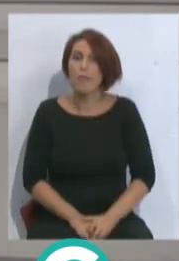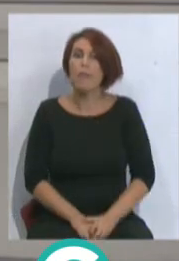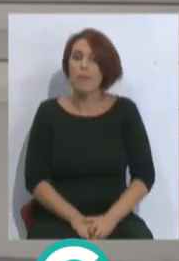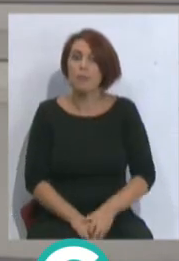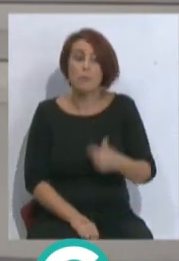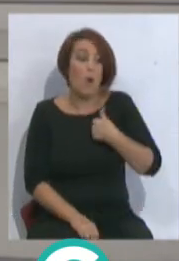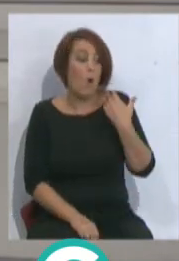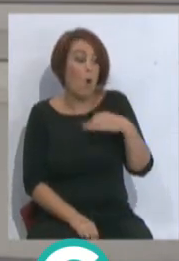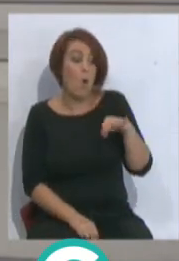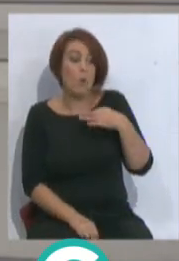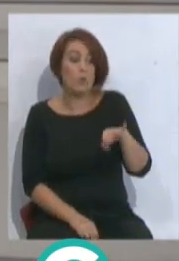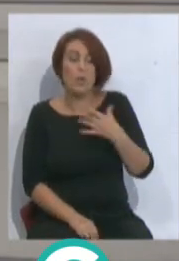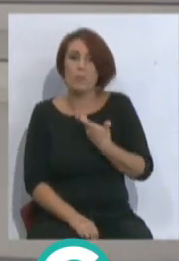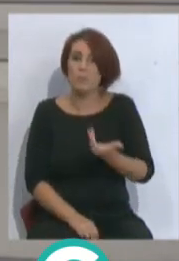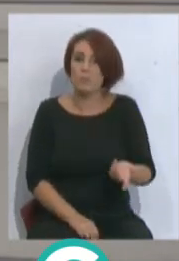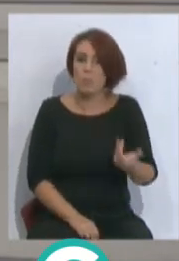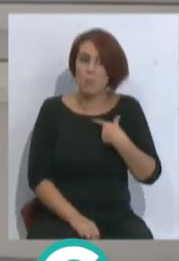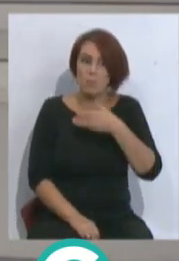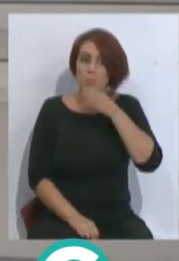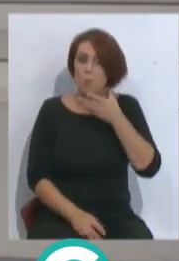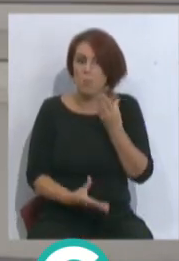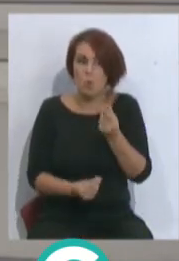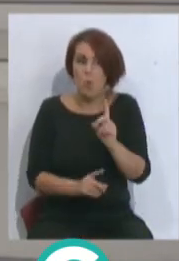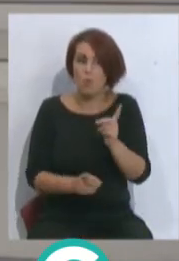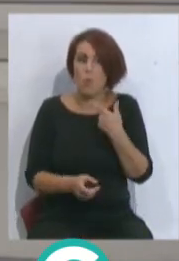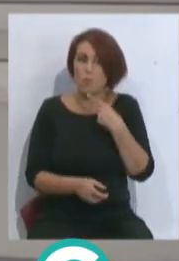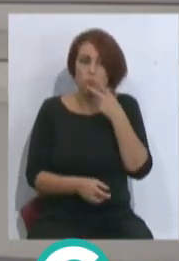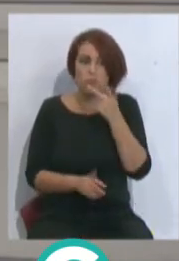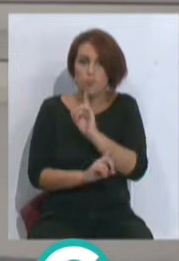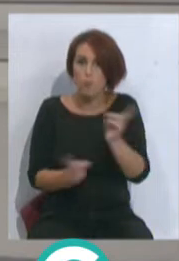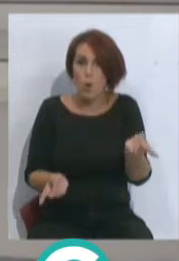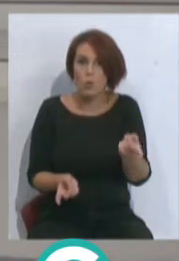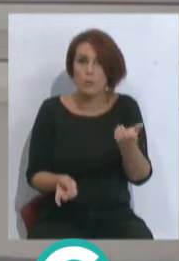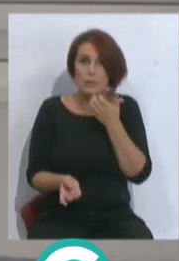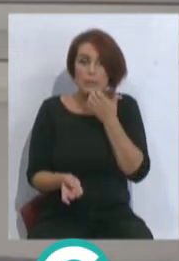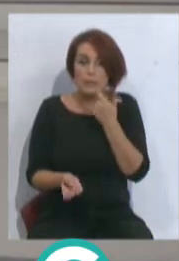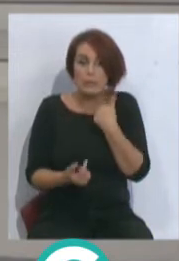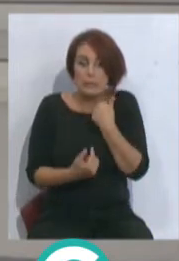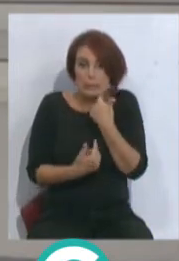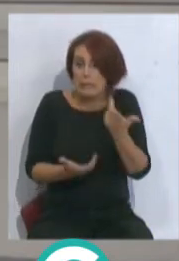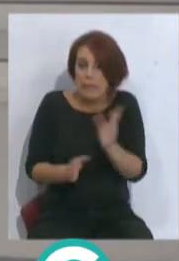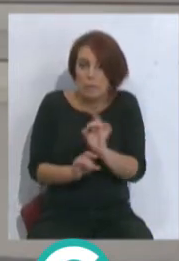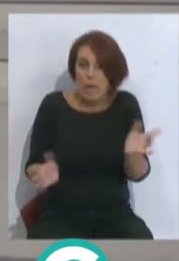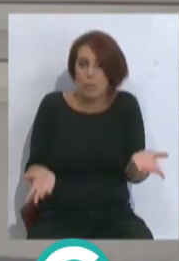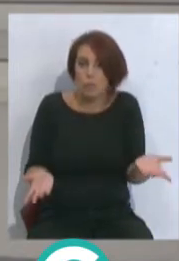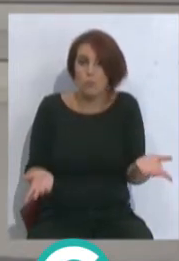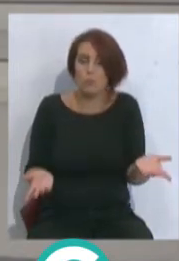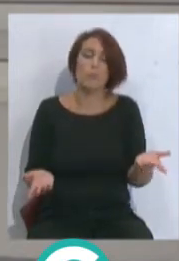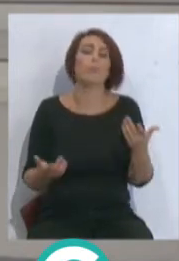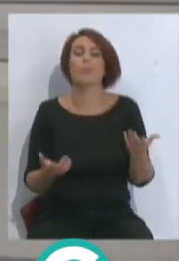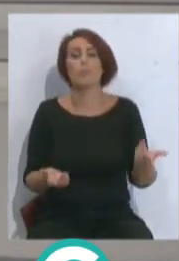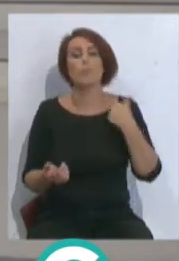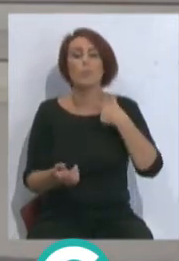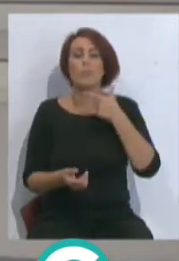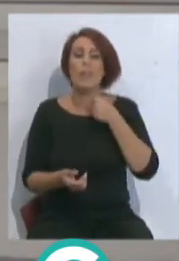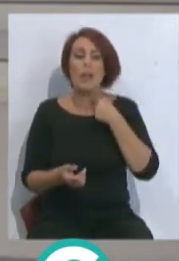me era la única que tomaba. Porque nunca me gustó beber, simplemente no me gustó fumar. Si no, lo diría, no tengo ningún problema. Pero